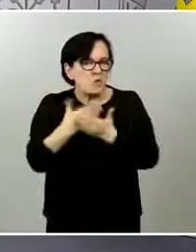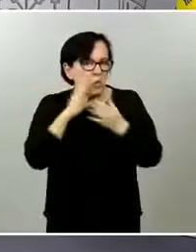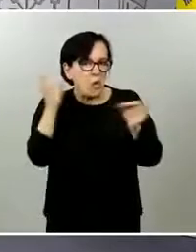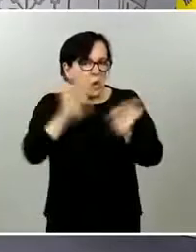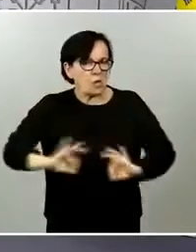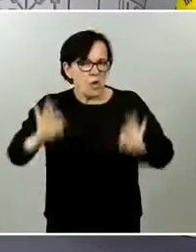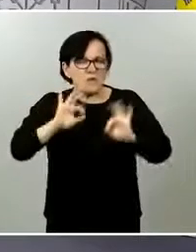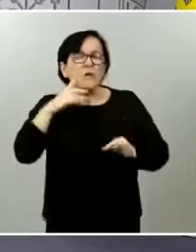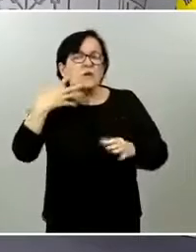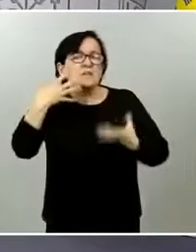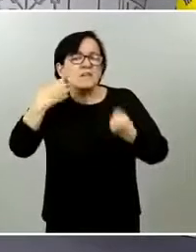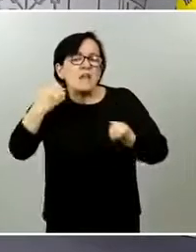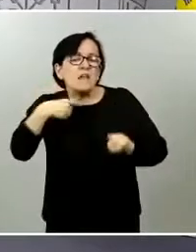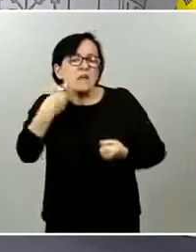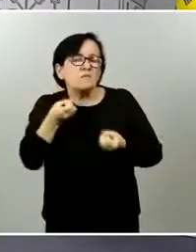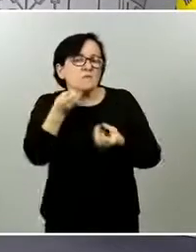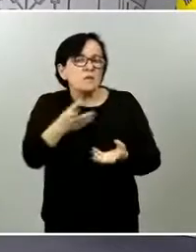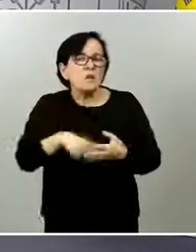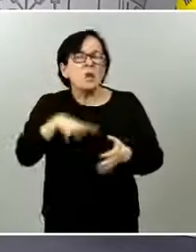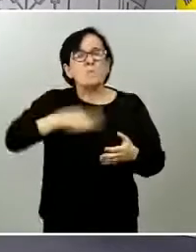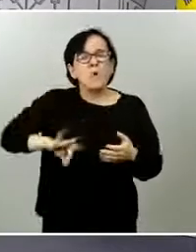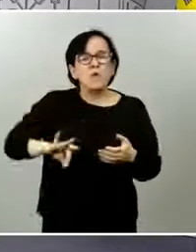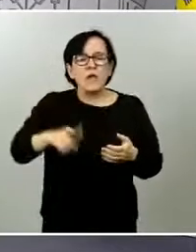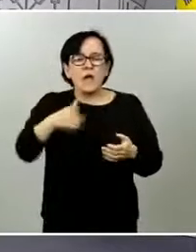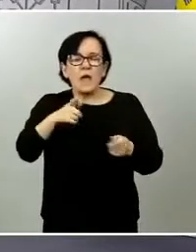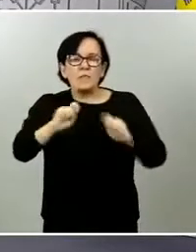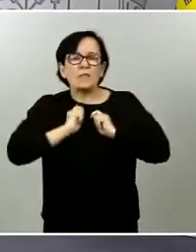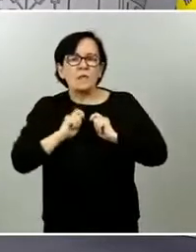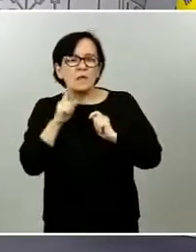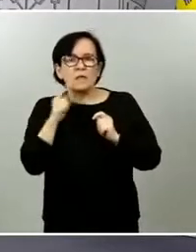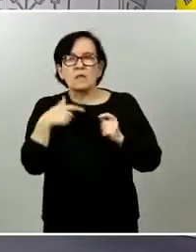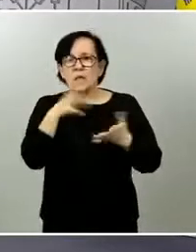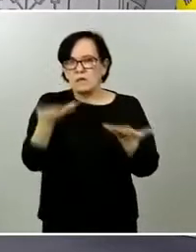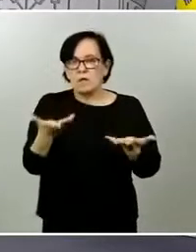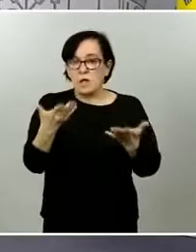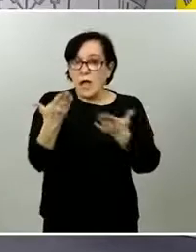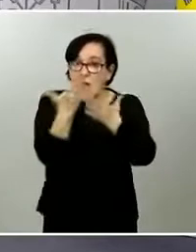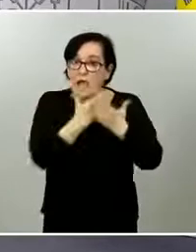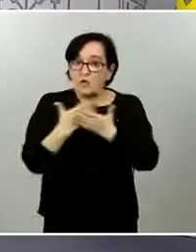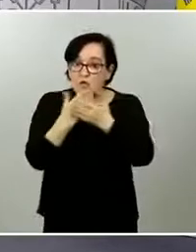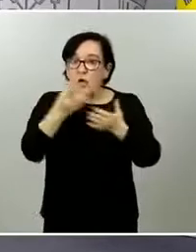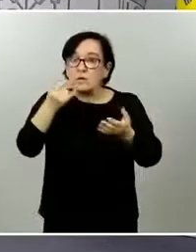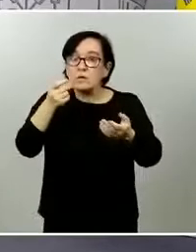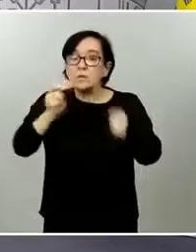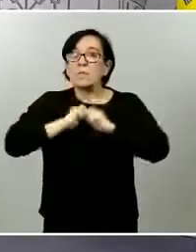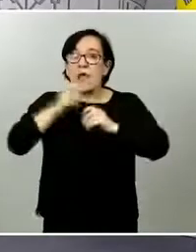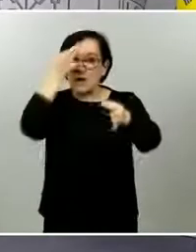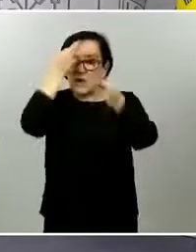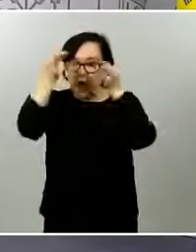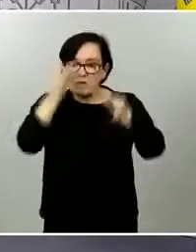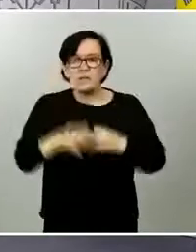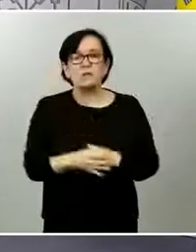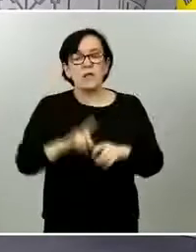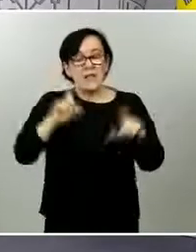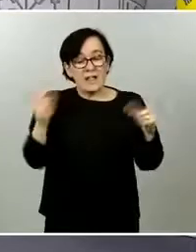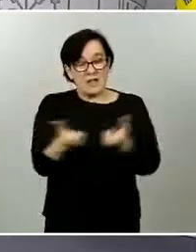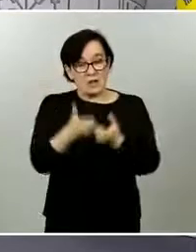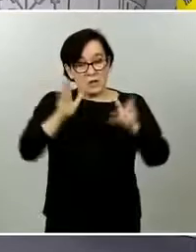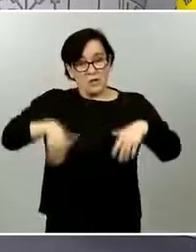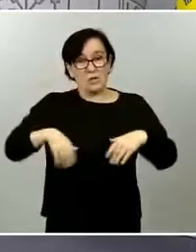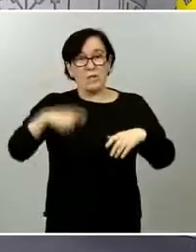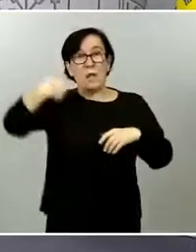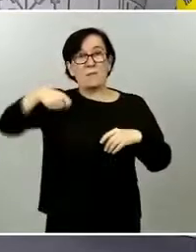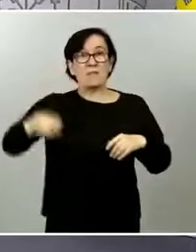universidad Johnson Hopkins Johnson Hopkins dicha universidad ha negado la existencia de tal estudio qué tiene que decir Sanidad al